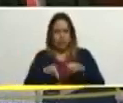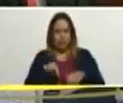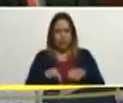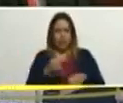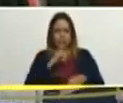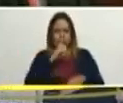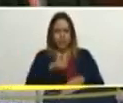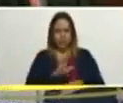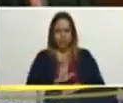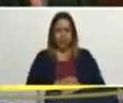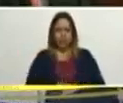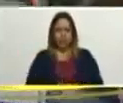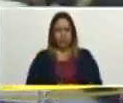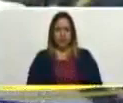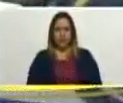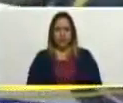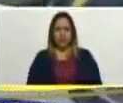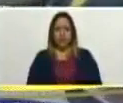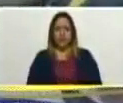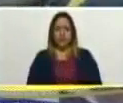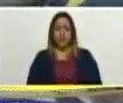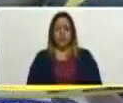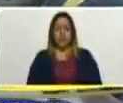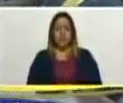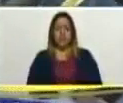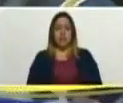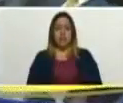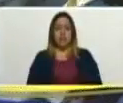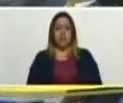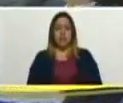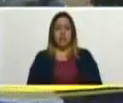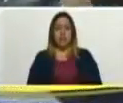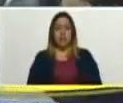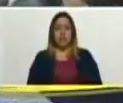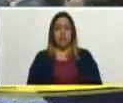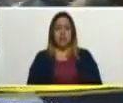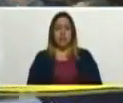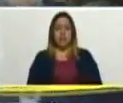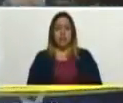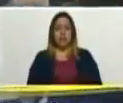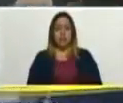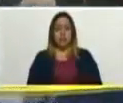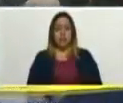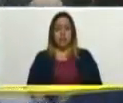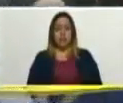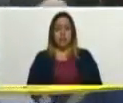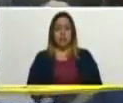bueno bienvenido pues igualmente se encuentra entre nosotros